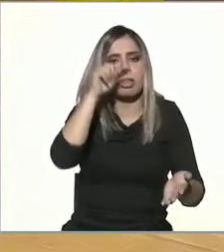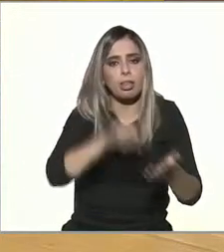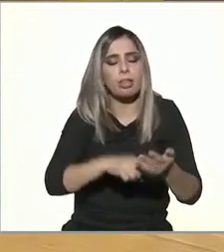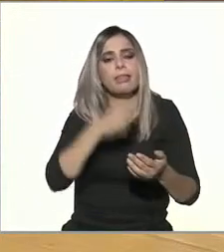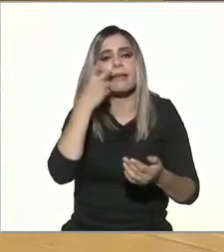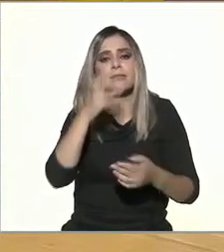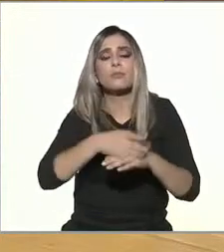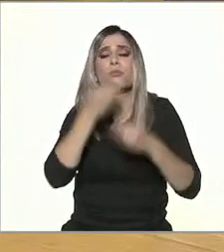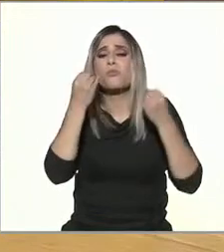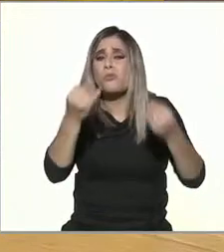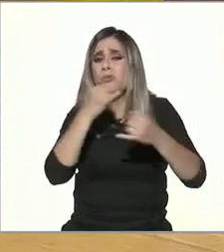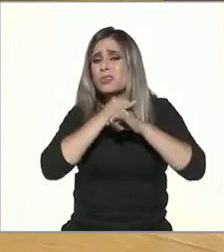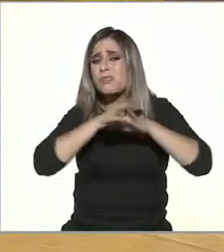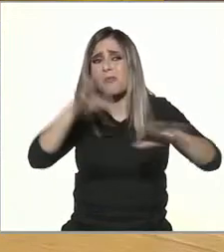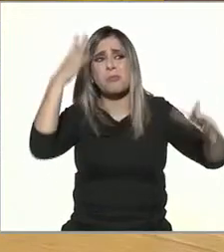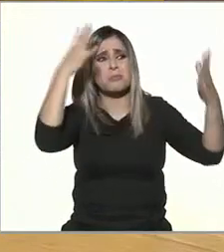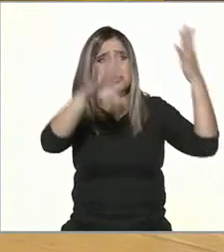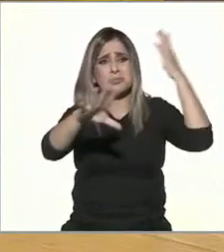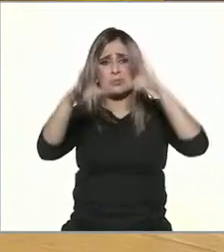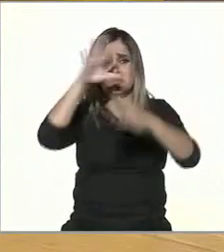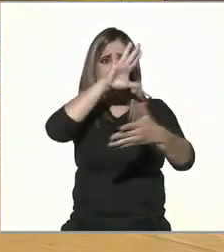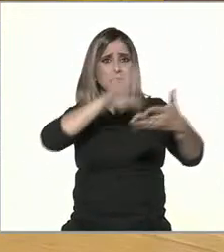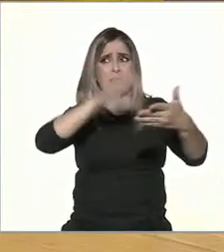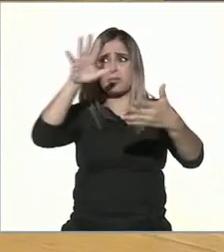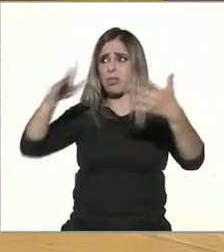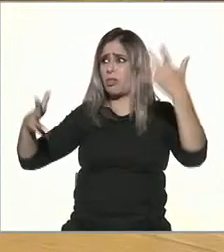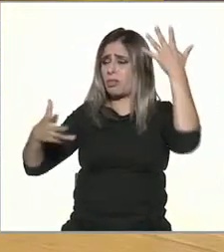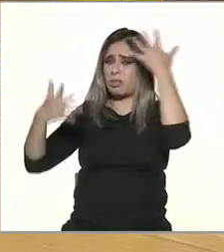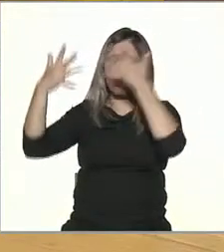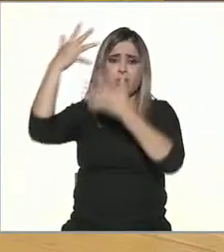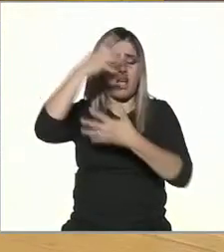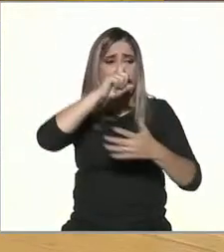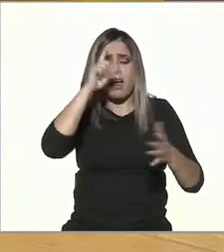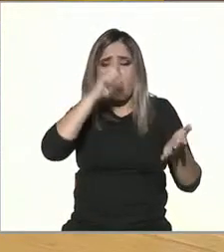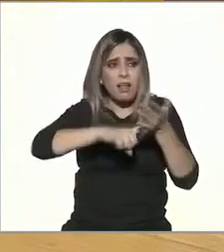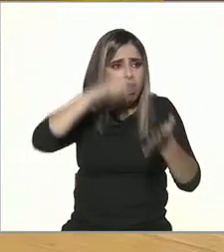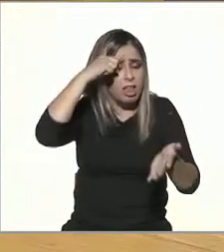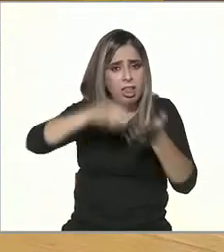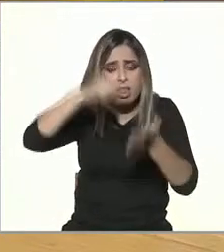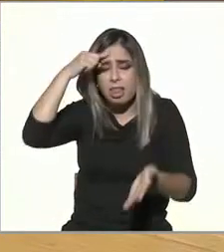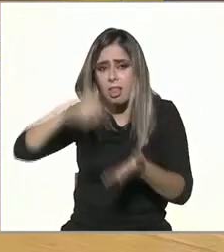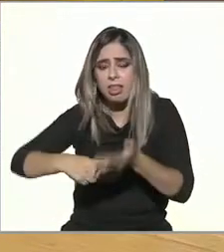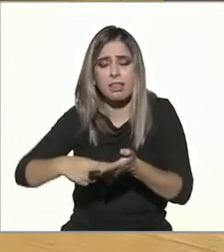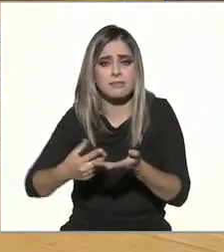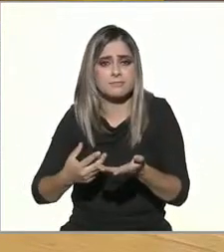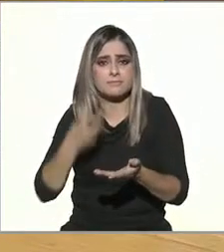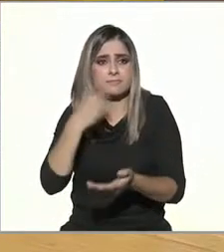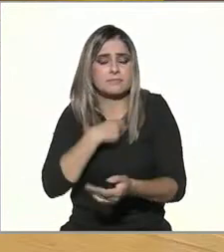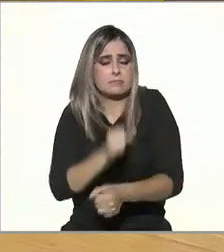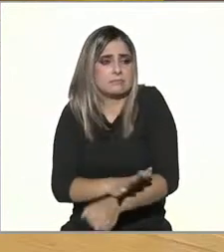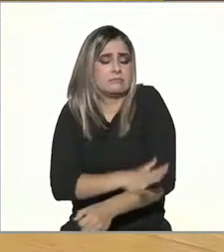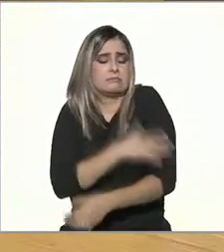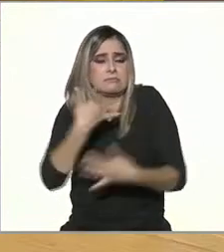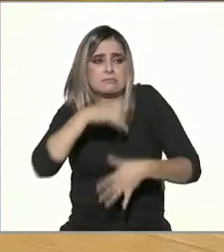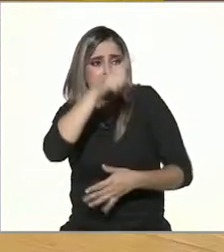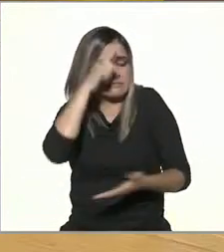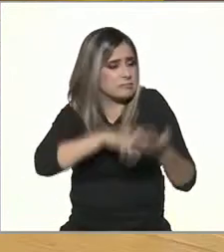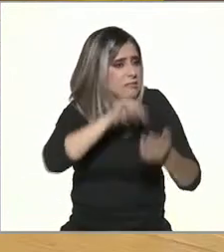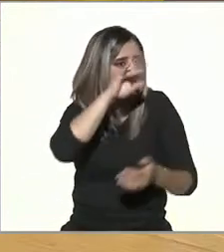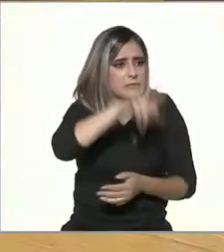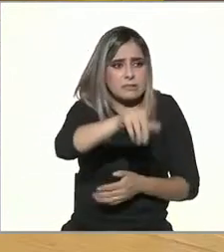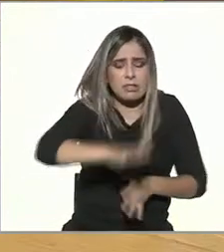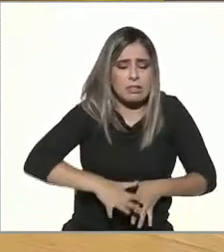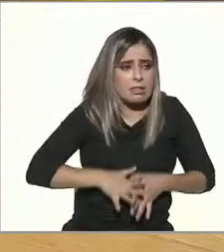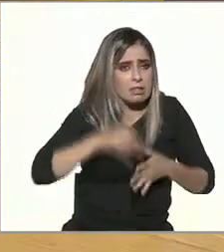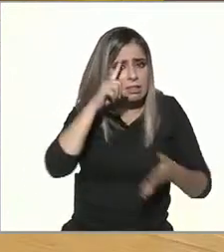que se apega más a sus emociones. O sea, lo que más en ese momento le genera una emotividad o una emoción, dice, eso